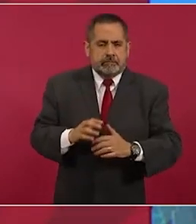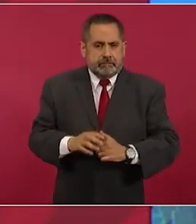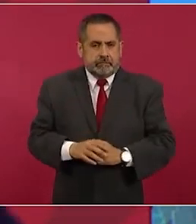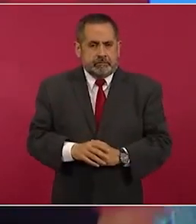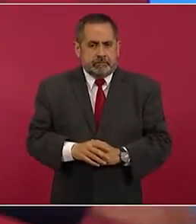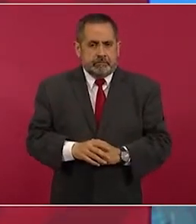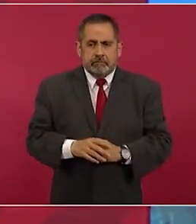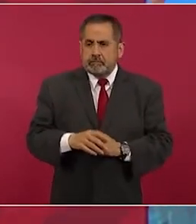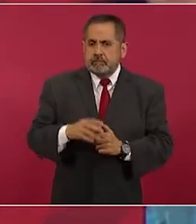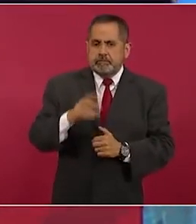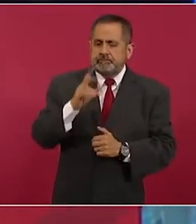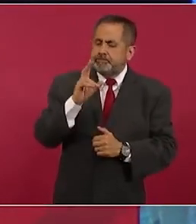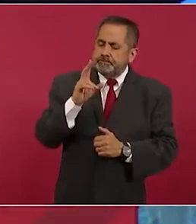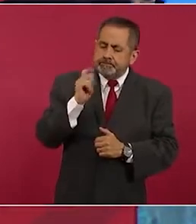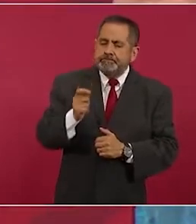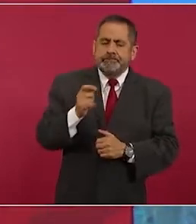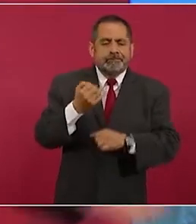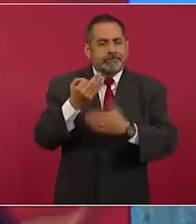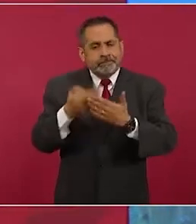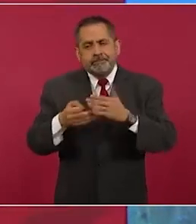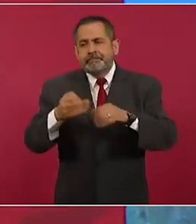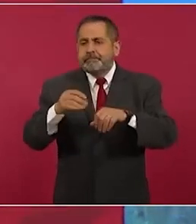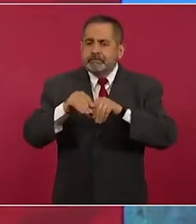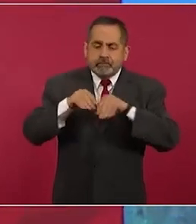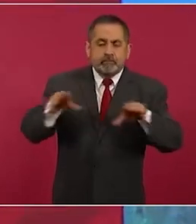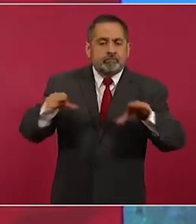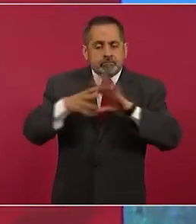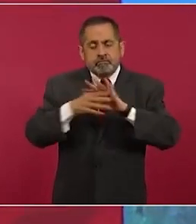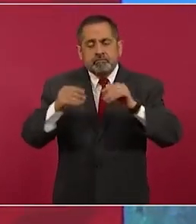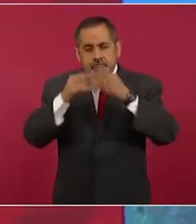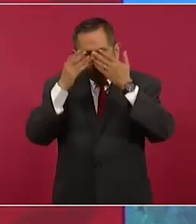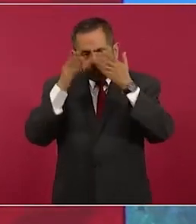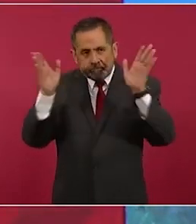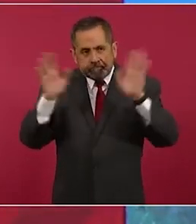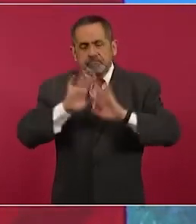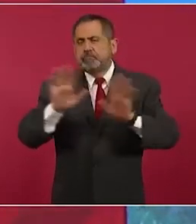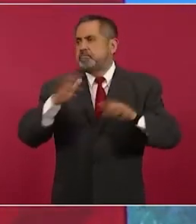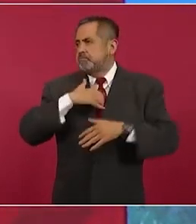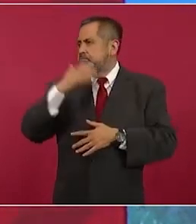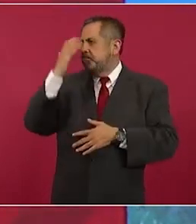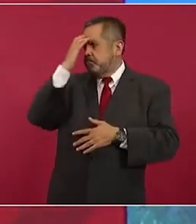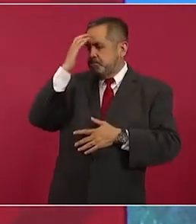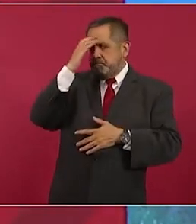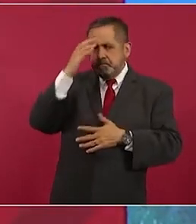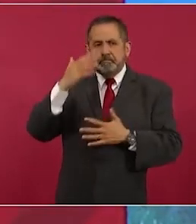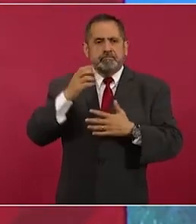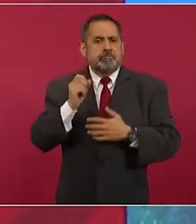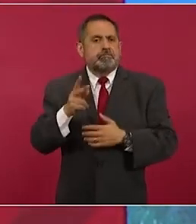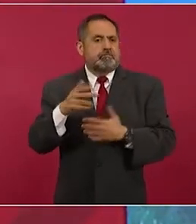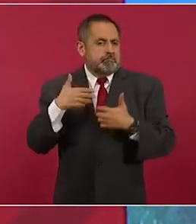por falta de información y de desconocimiento.